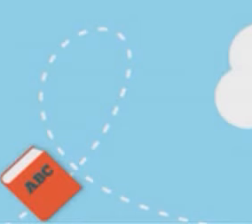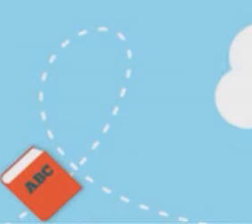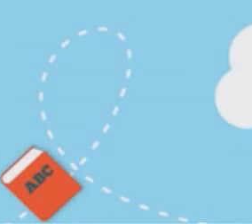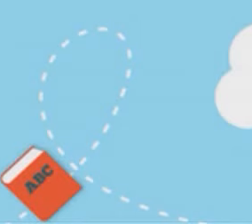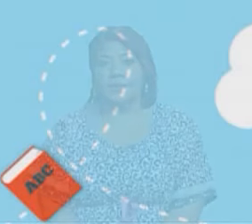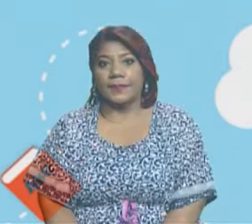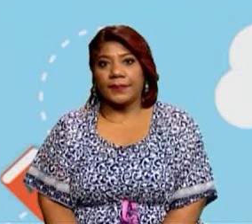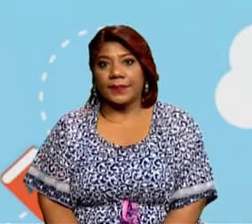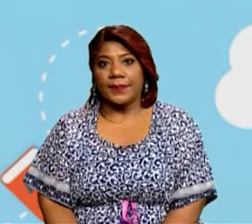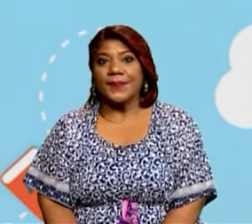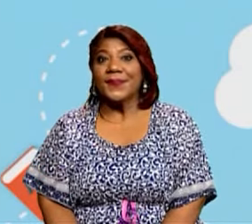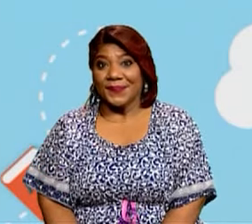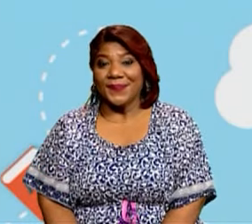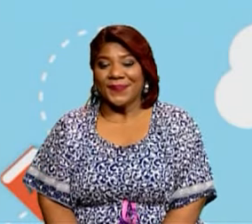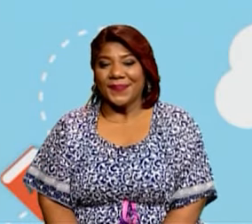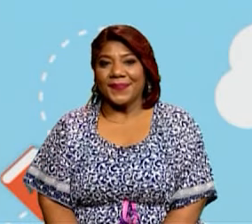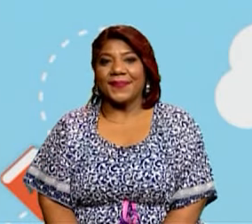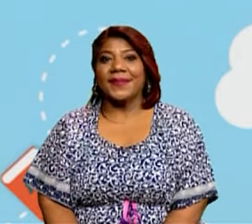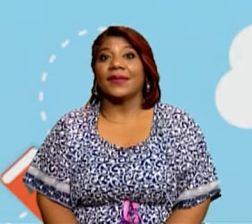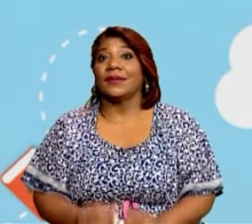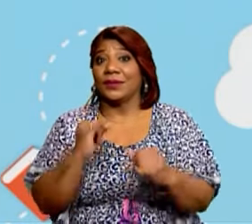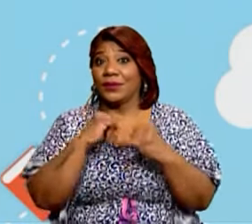enviársela a tu docente.